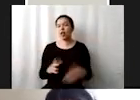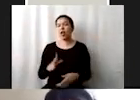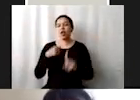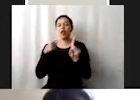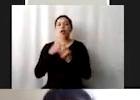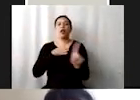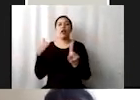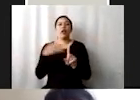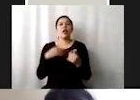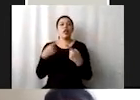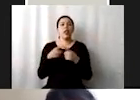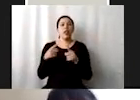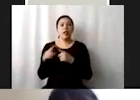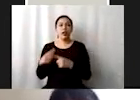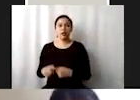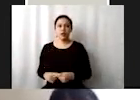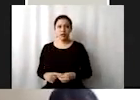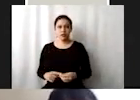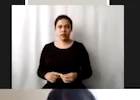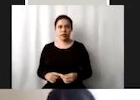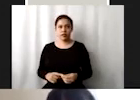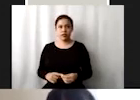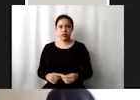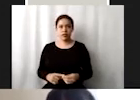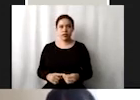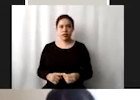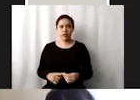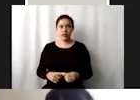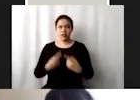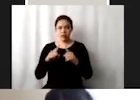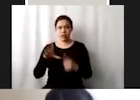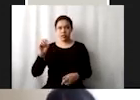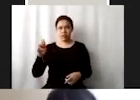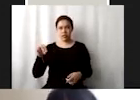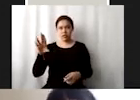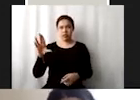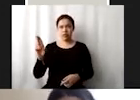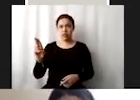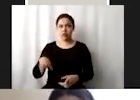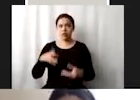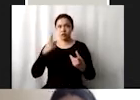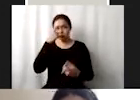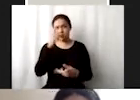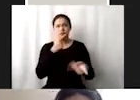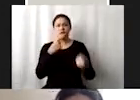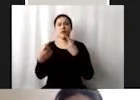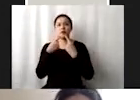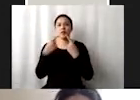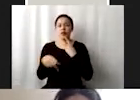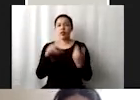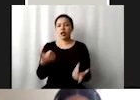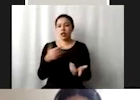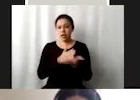distintos distintas instancias tanto de la ONU como de otras organizaciones facilitando acceso